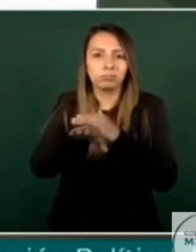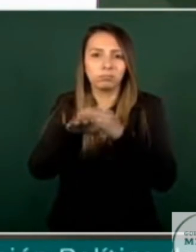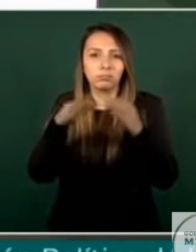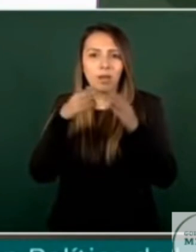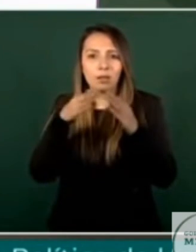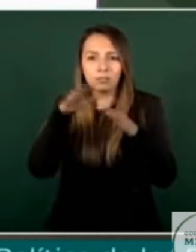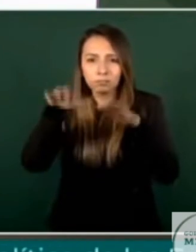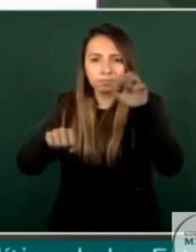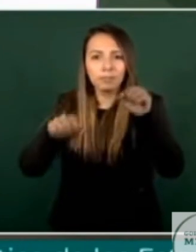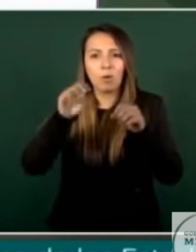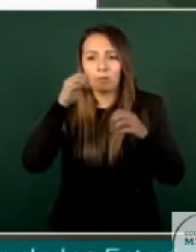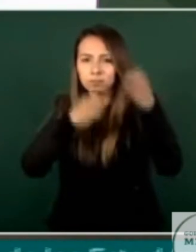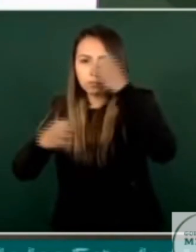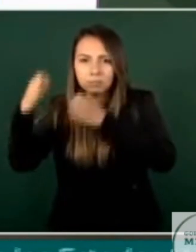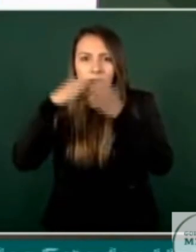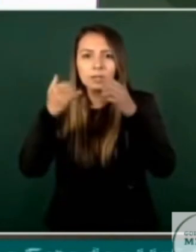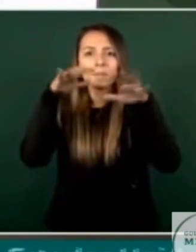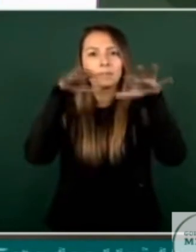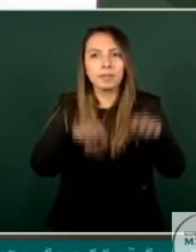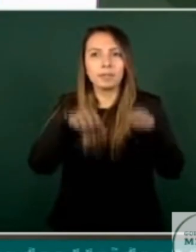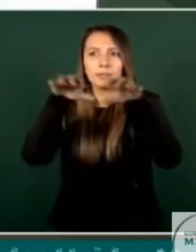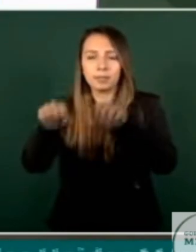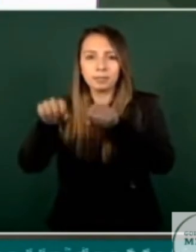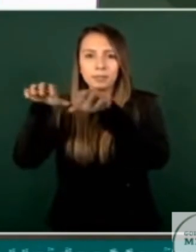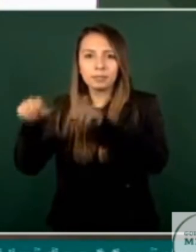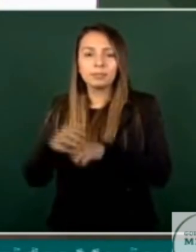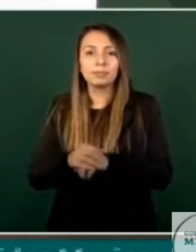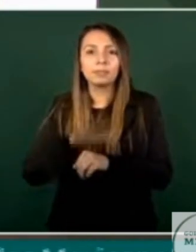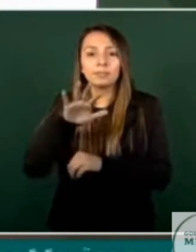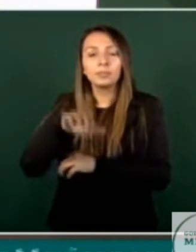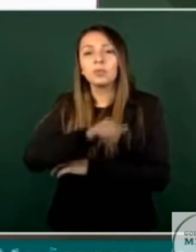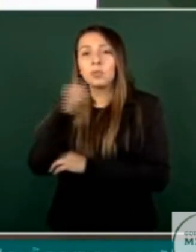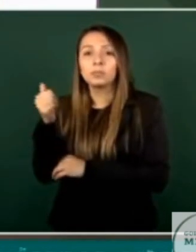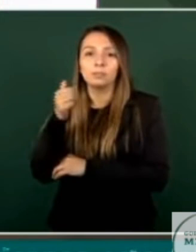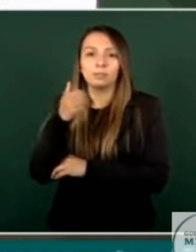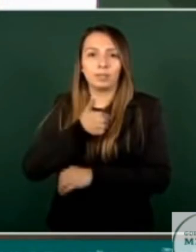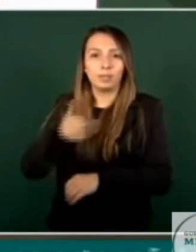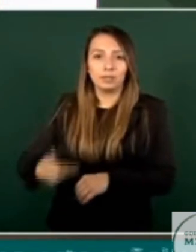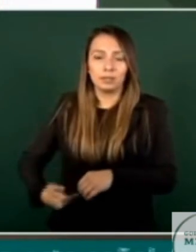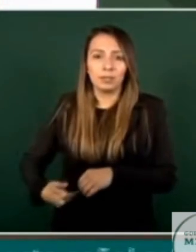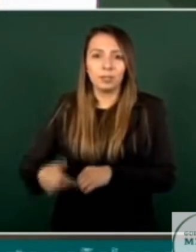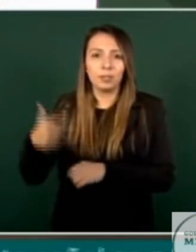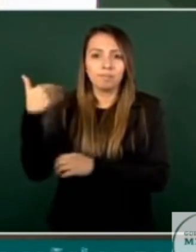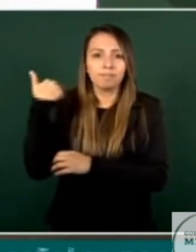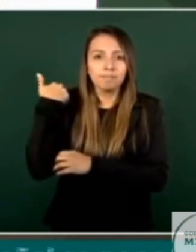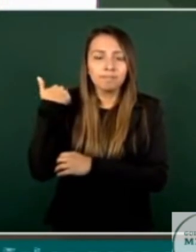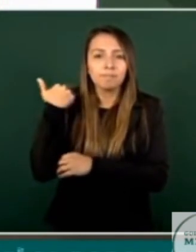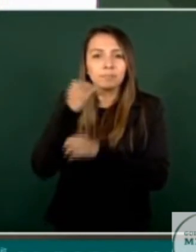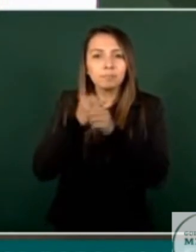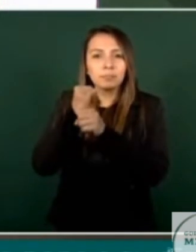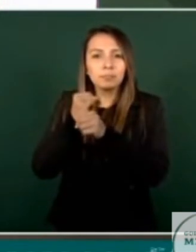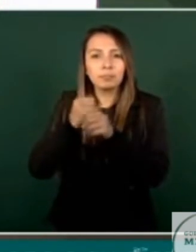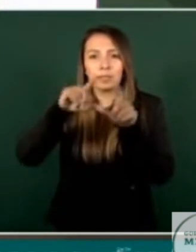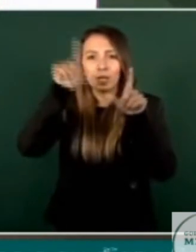Siguiente El presidente nos instruyó a hacer un recuento de casos en otras partes del país Es el